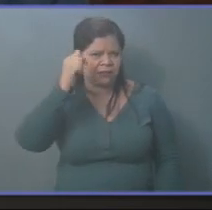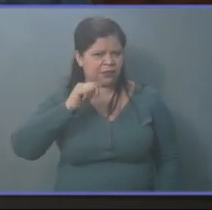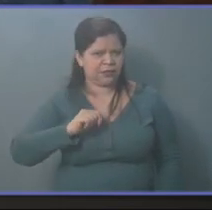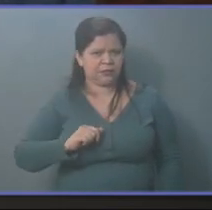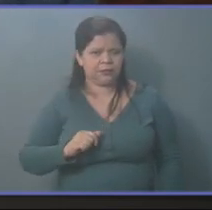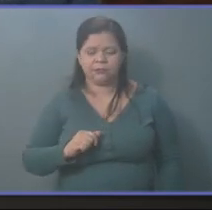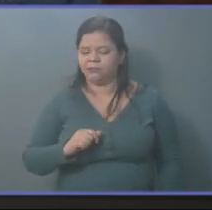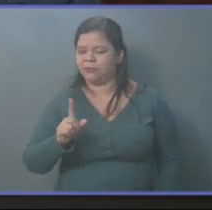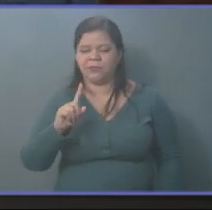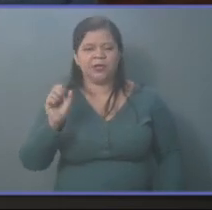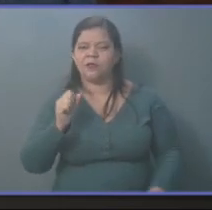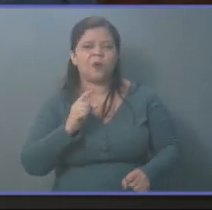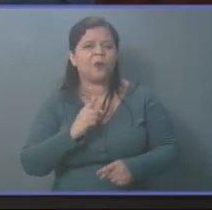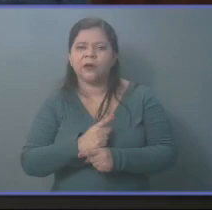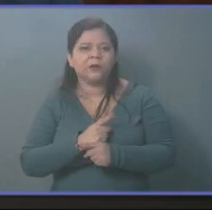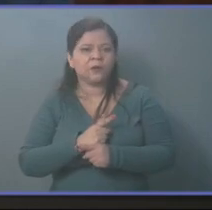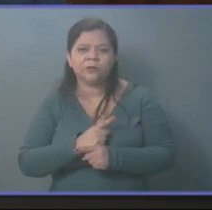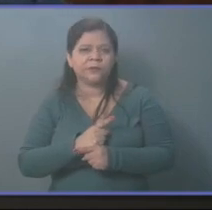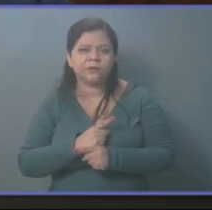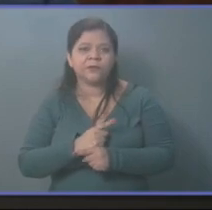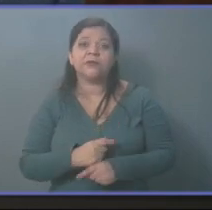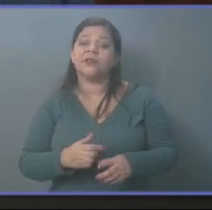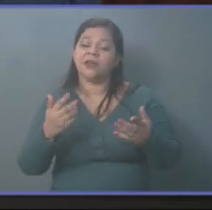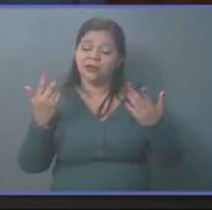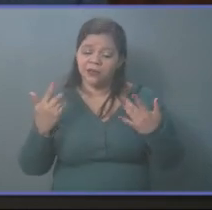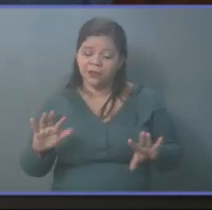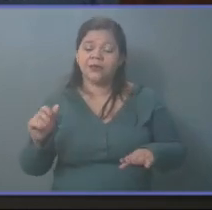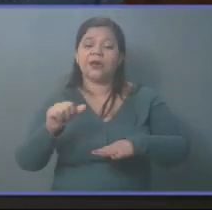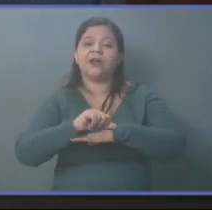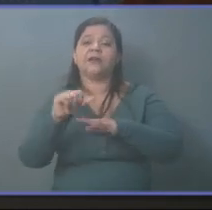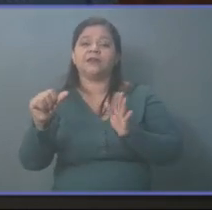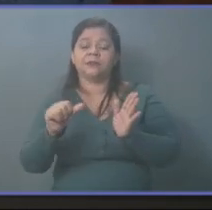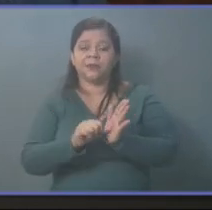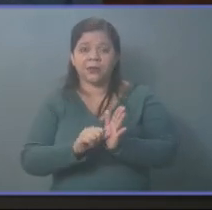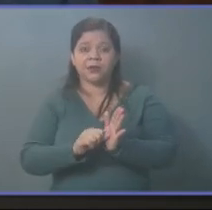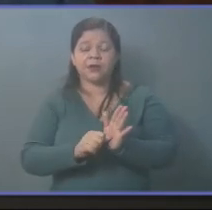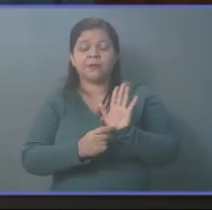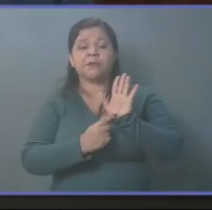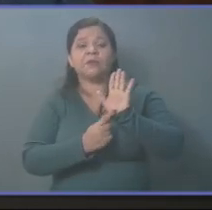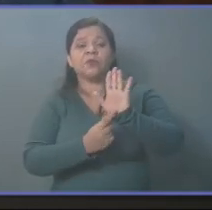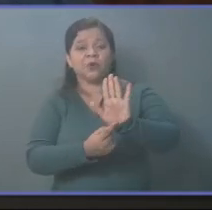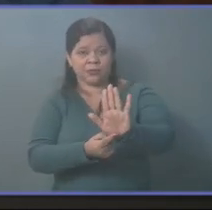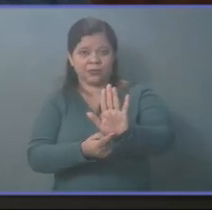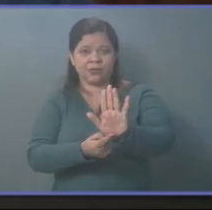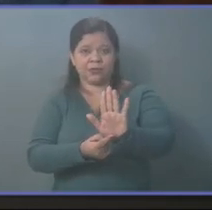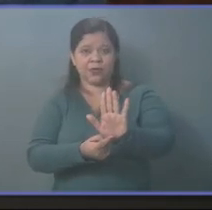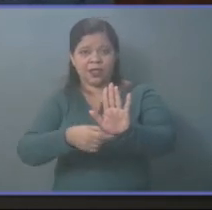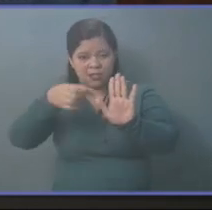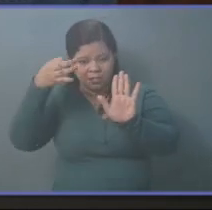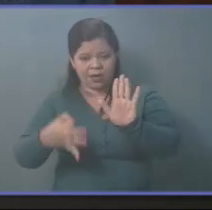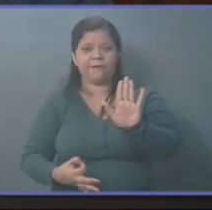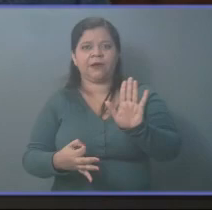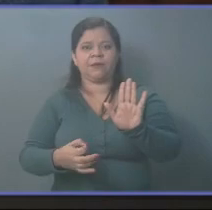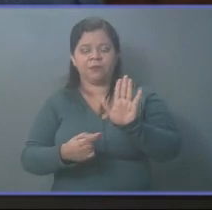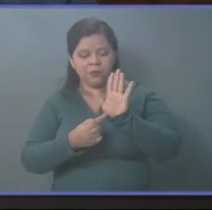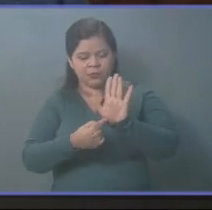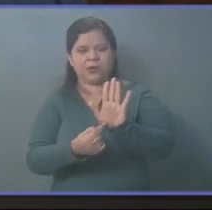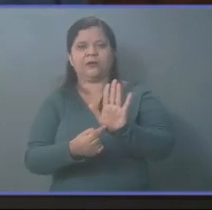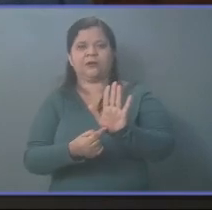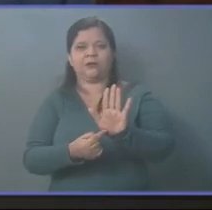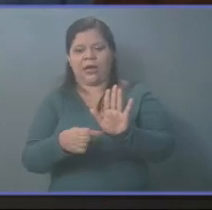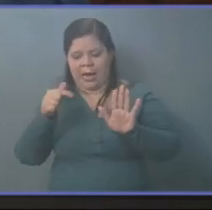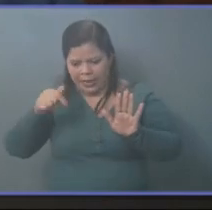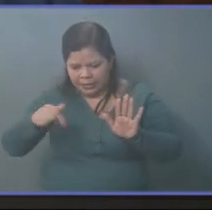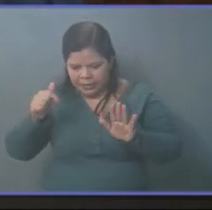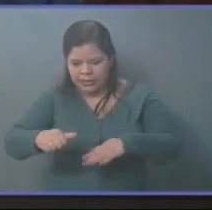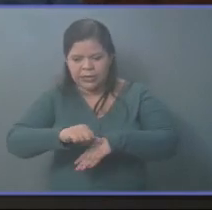eso no debe de ser. Ya la Asamblea tiene que demostrar que de verdad aquí se